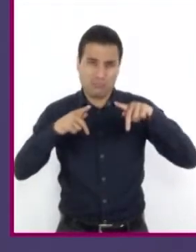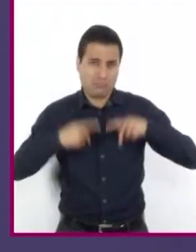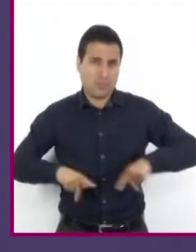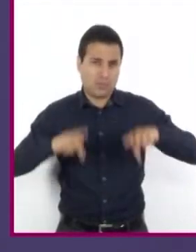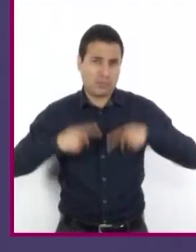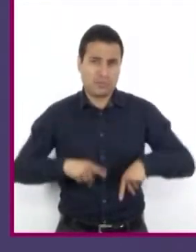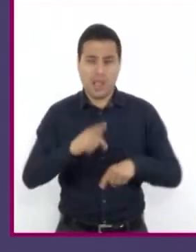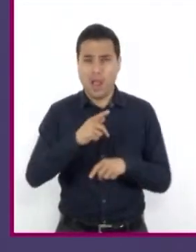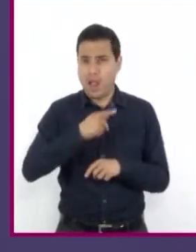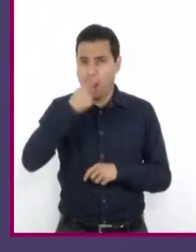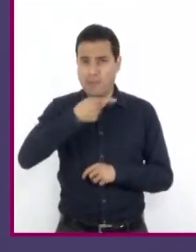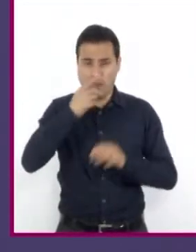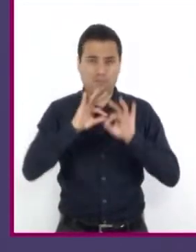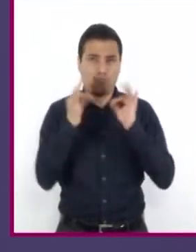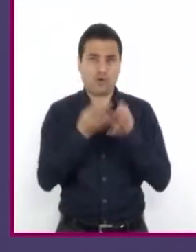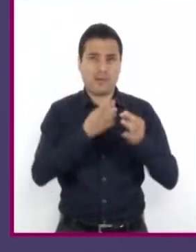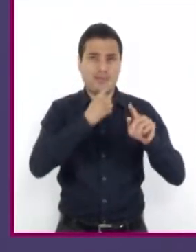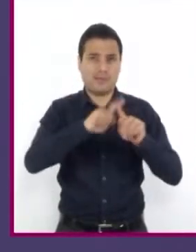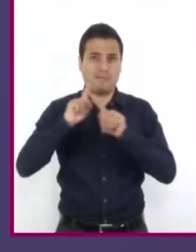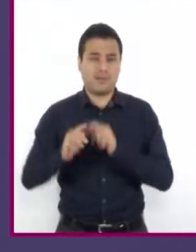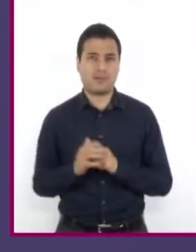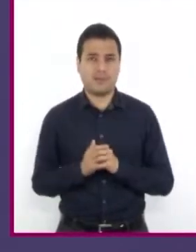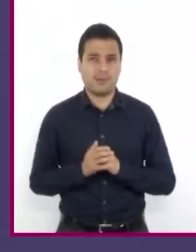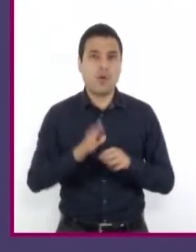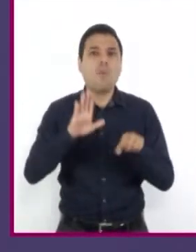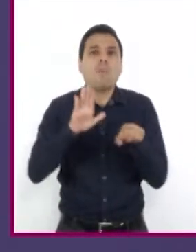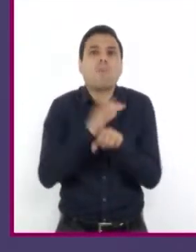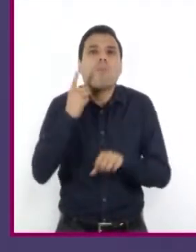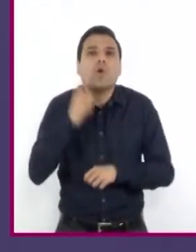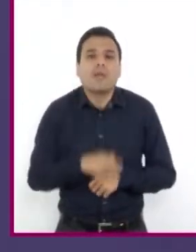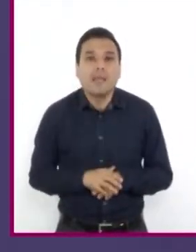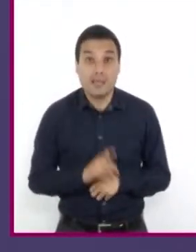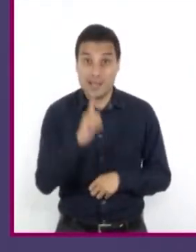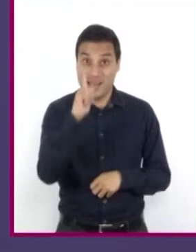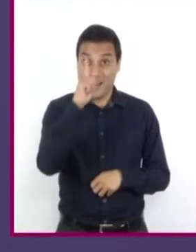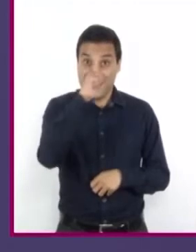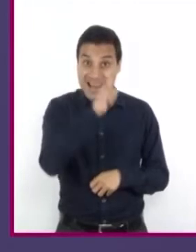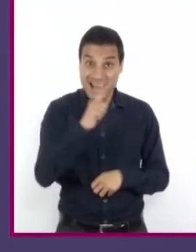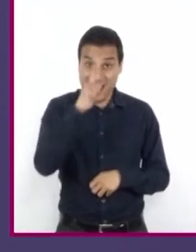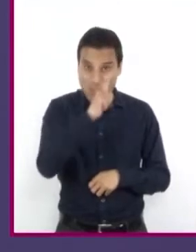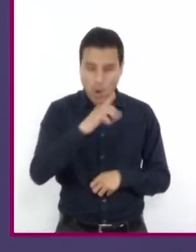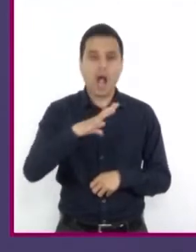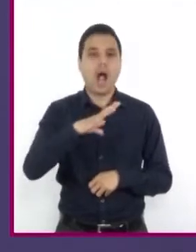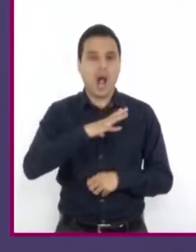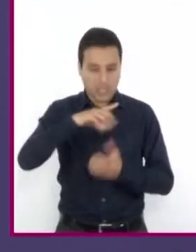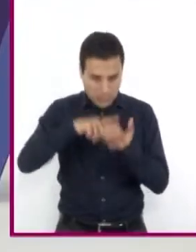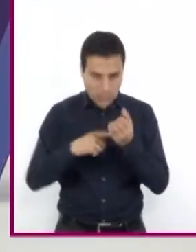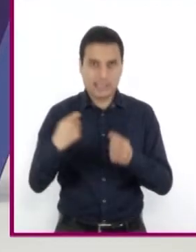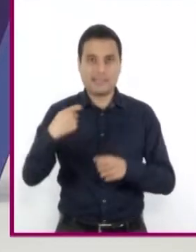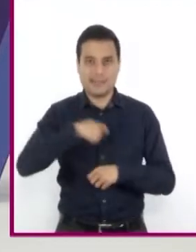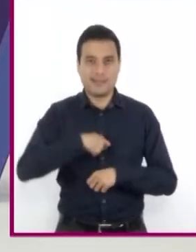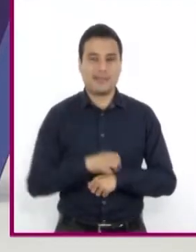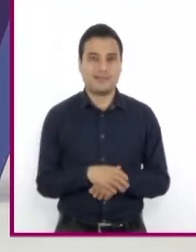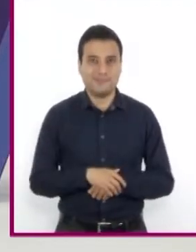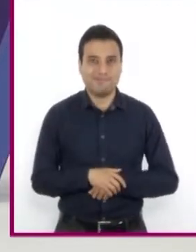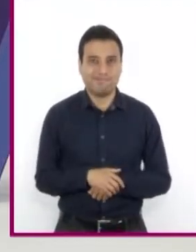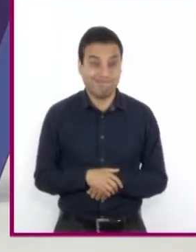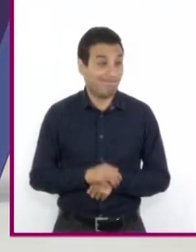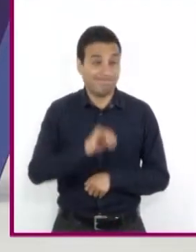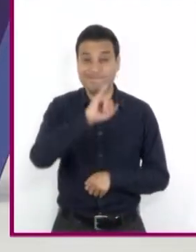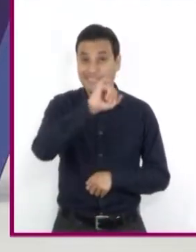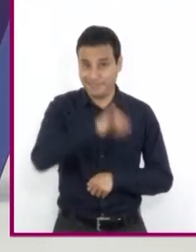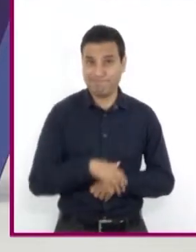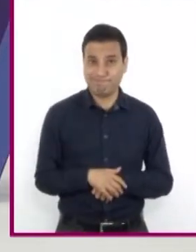diversas, ya que el lenguaje también marca identidad y estas expresiones son parte de ella. Así es,